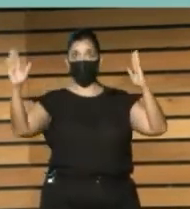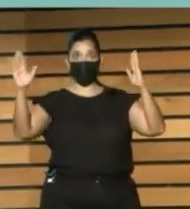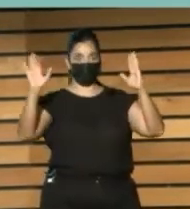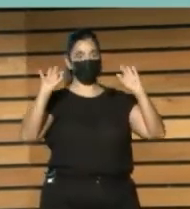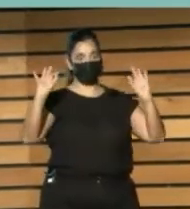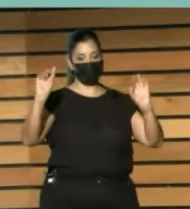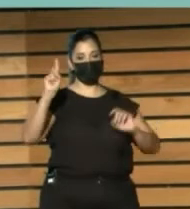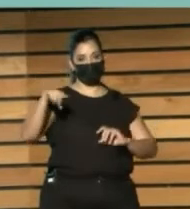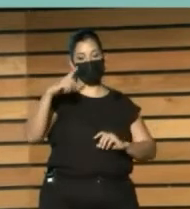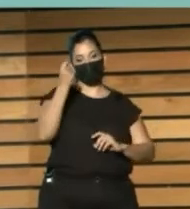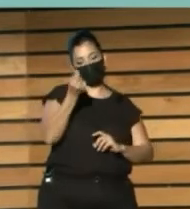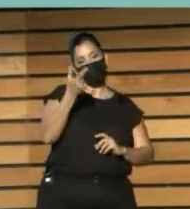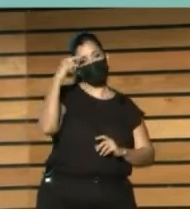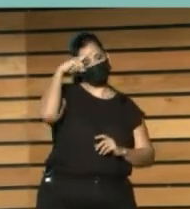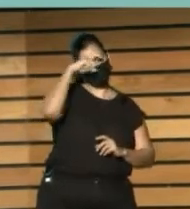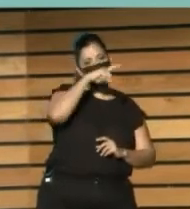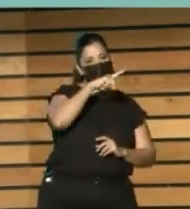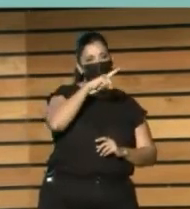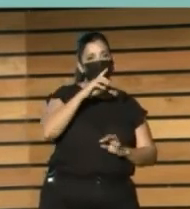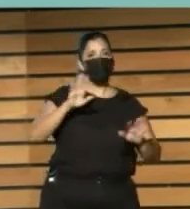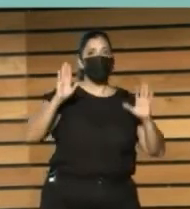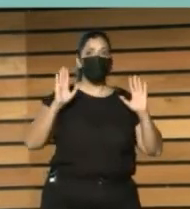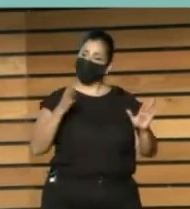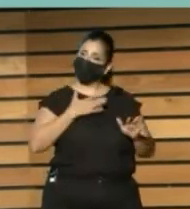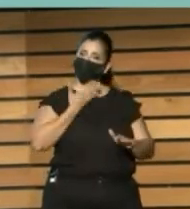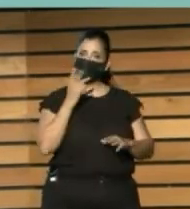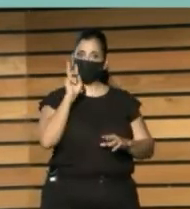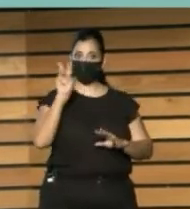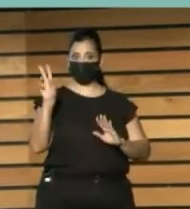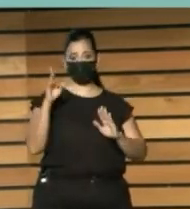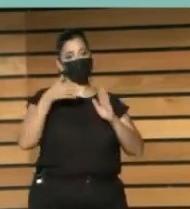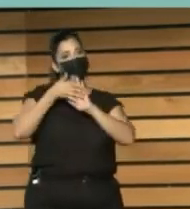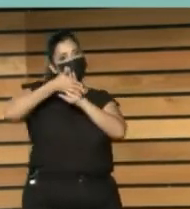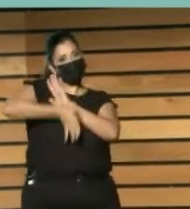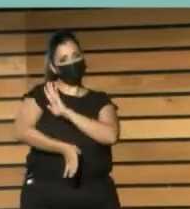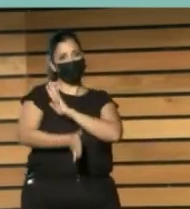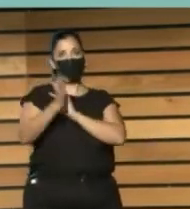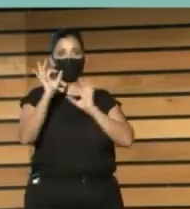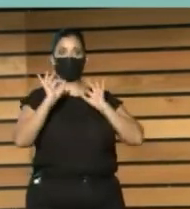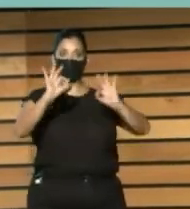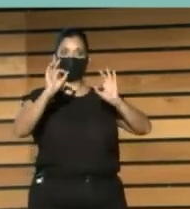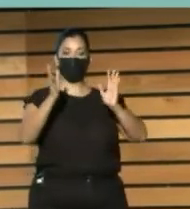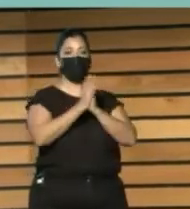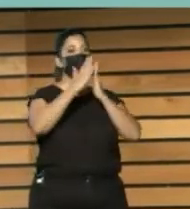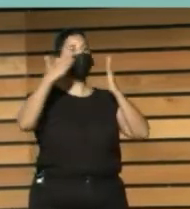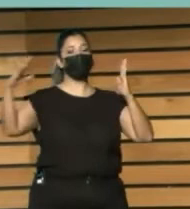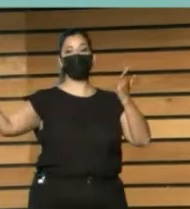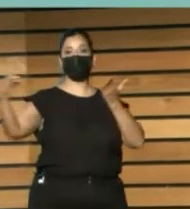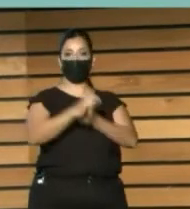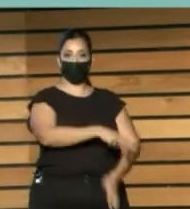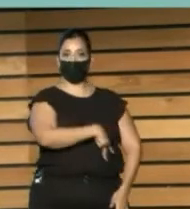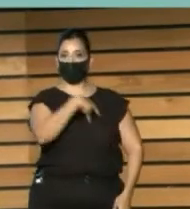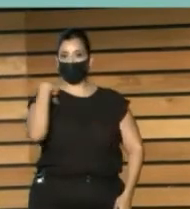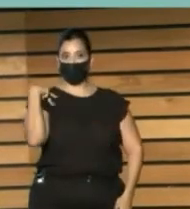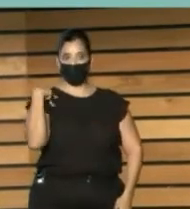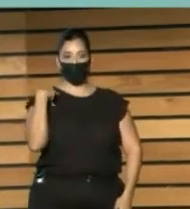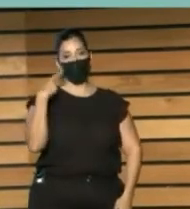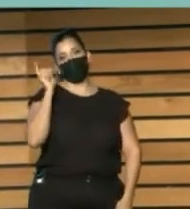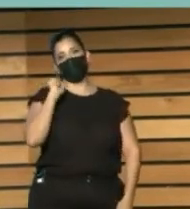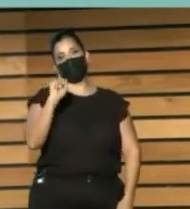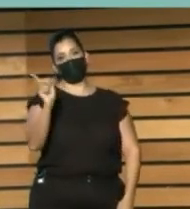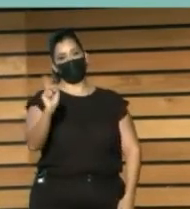Pero podemos Encontrar Una definición Que sea válida Para todo tipo De bibliotecas Y que sea Igualmente Válida